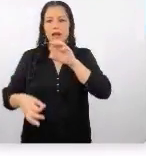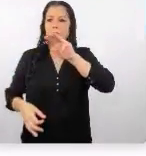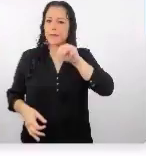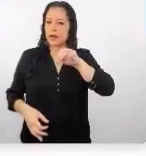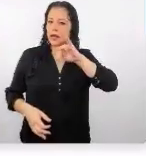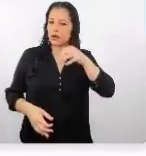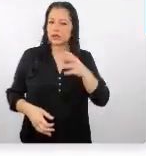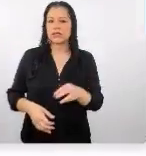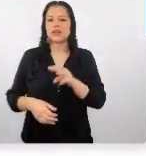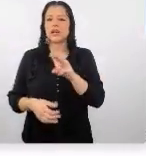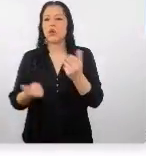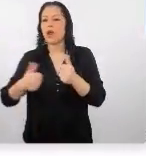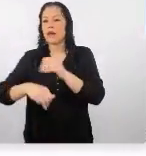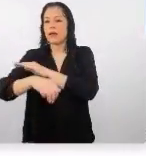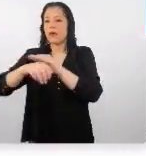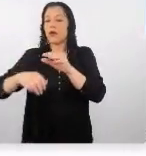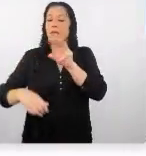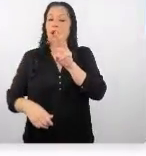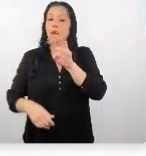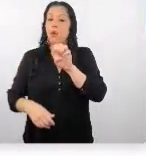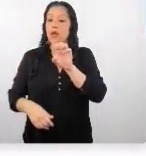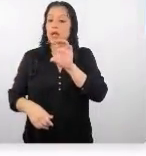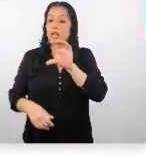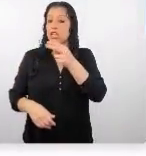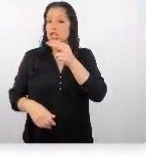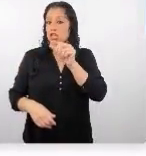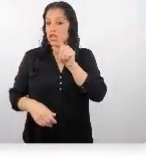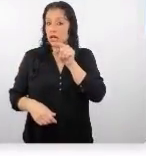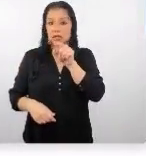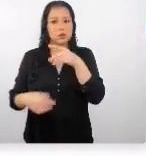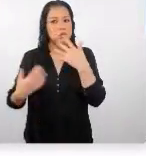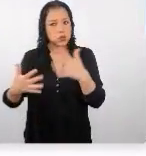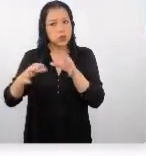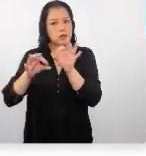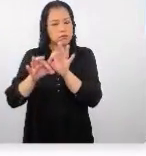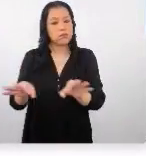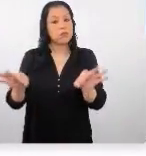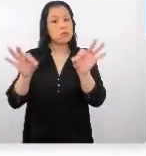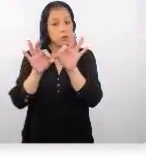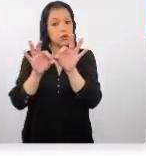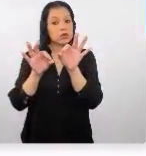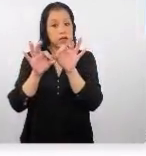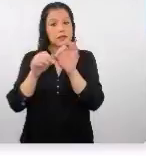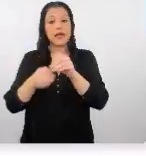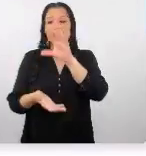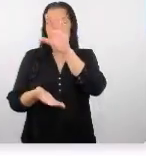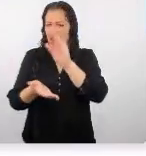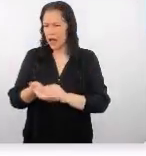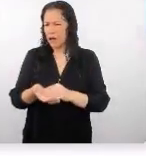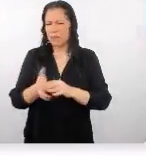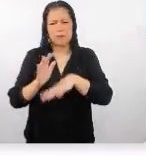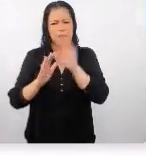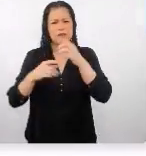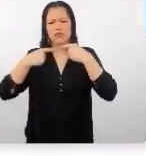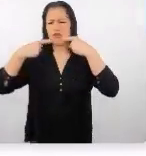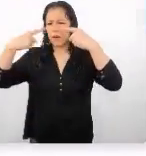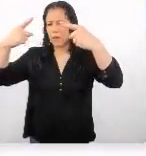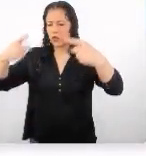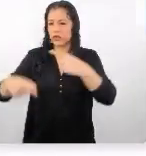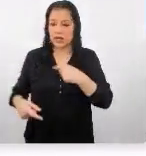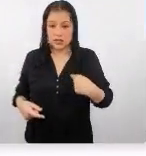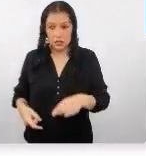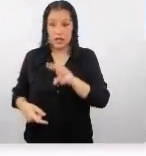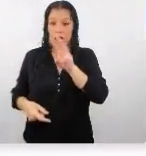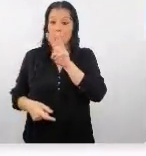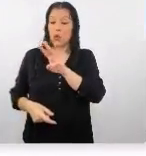WeChat es una red social muy importante de hecho es el app de mensajería más popular de China WeChat